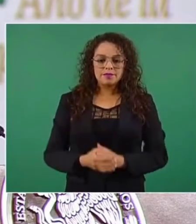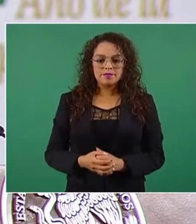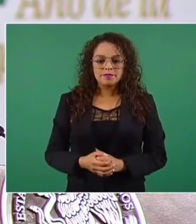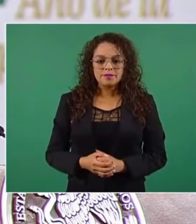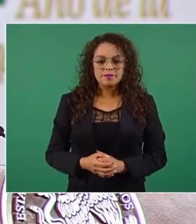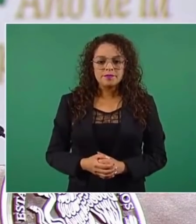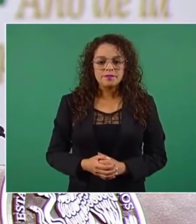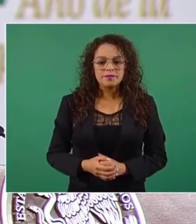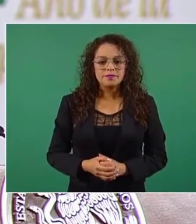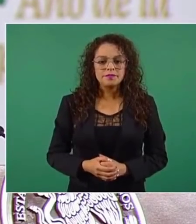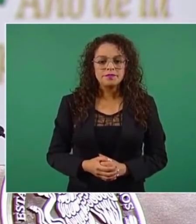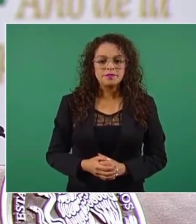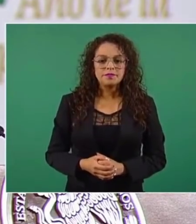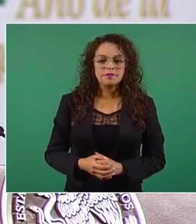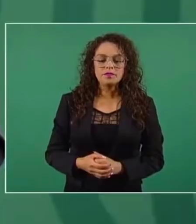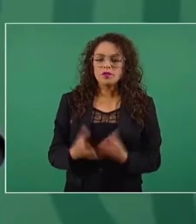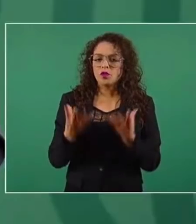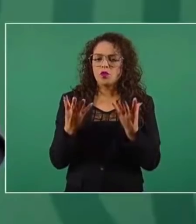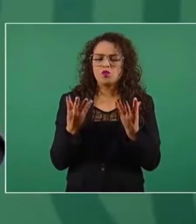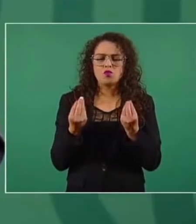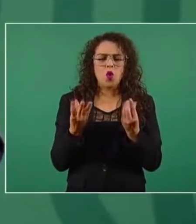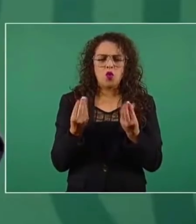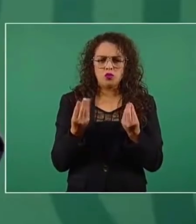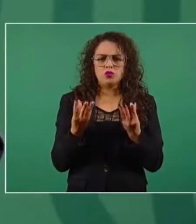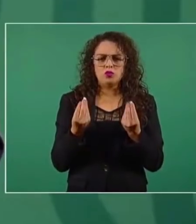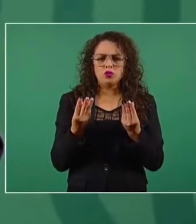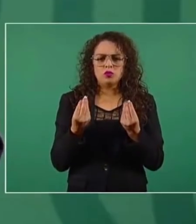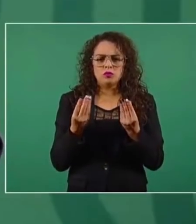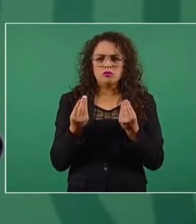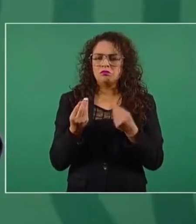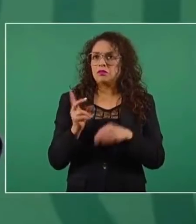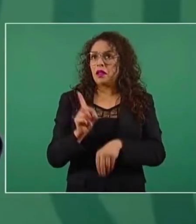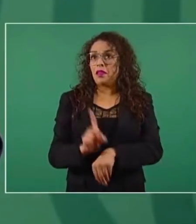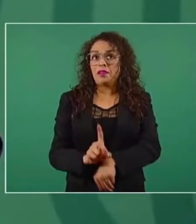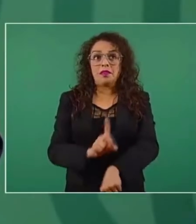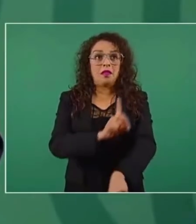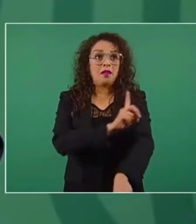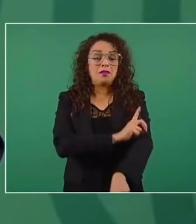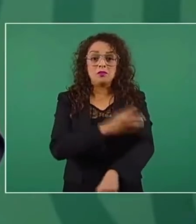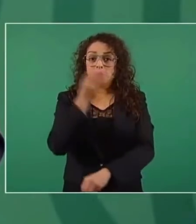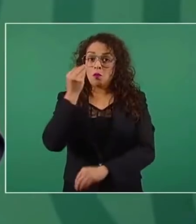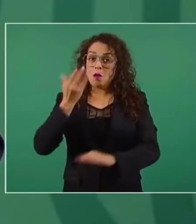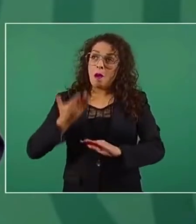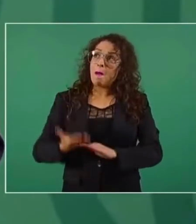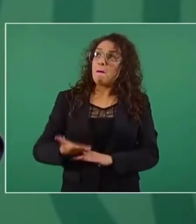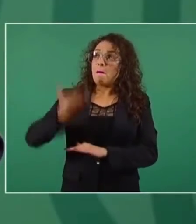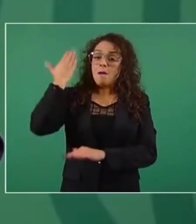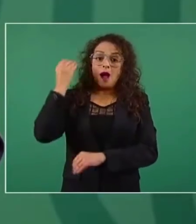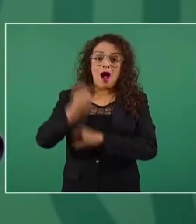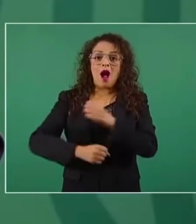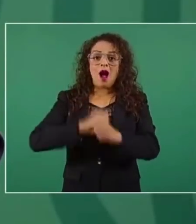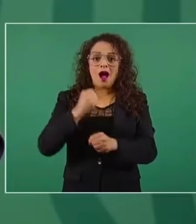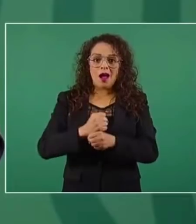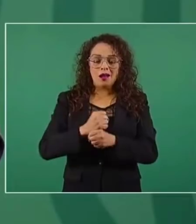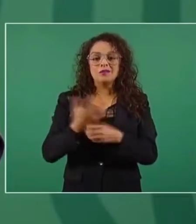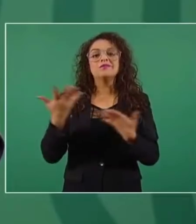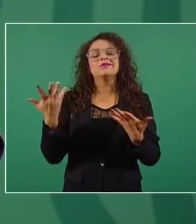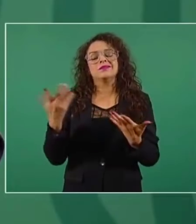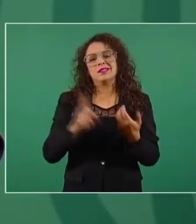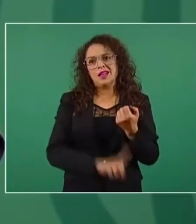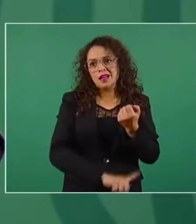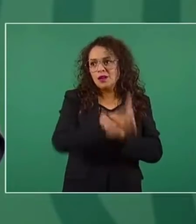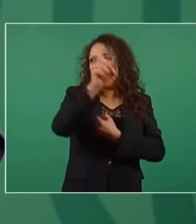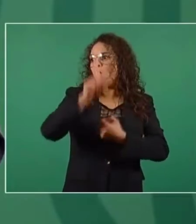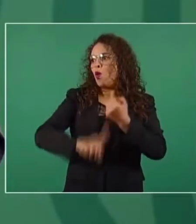a muchos compañeros que desde hace años tenían este problema. Y